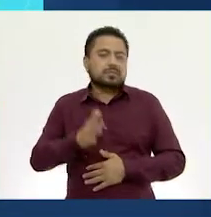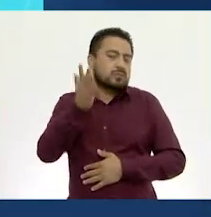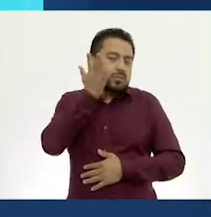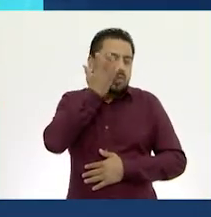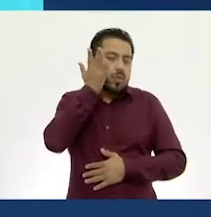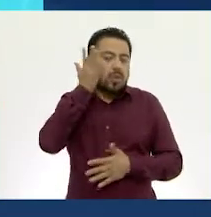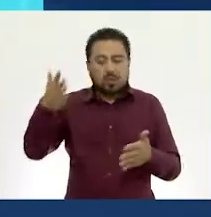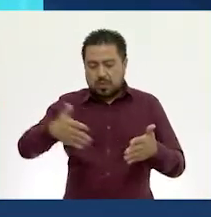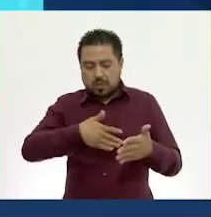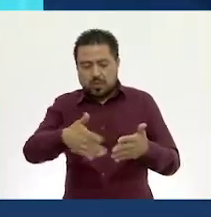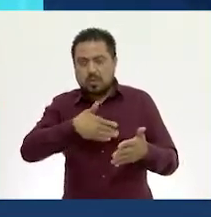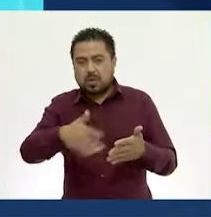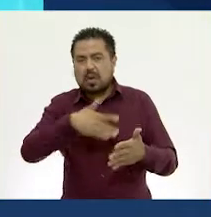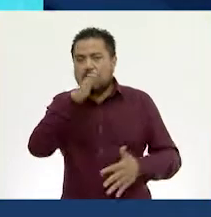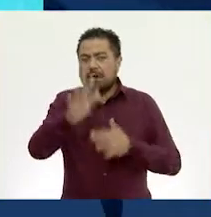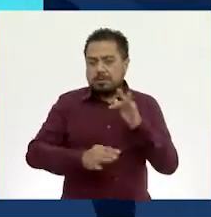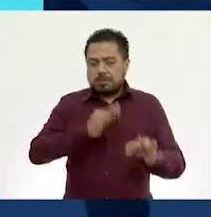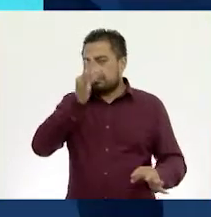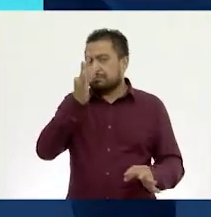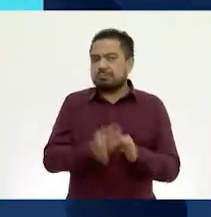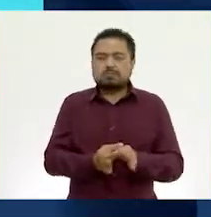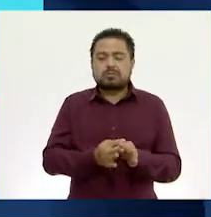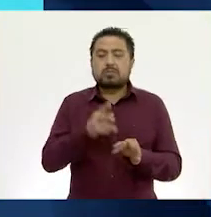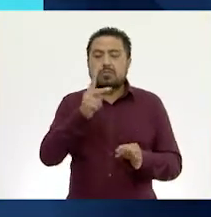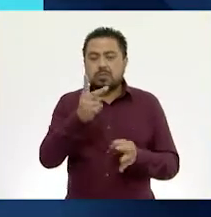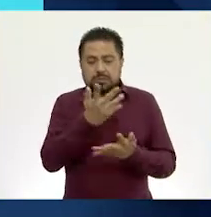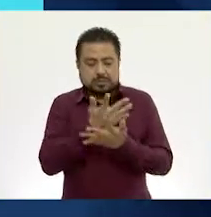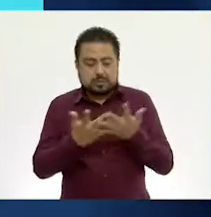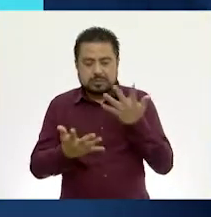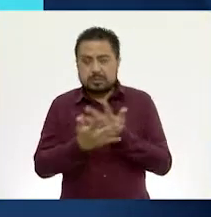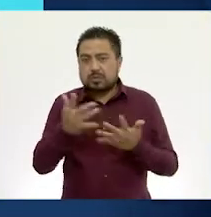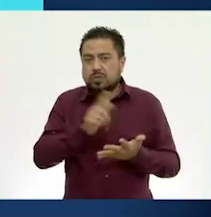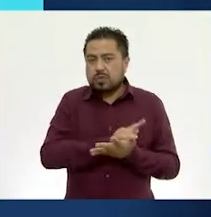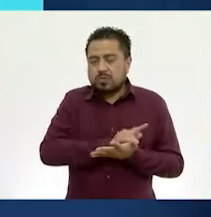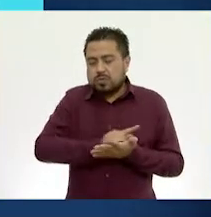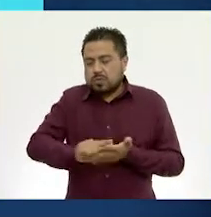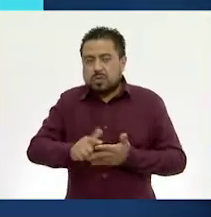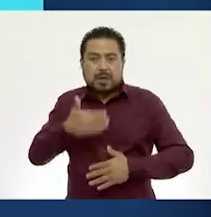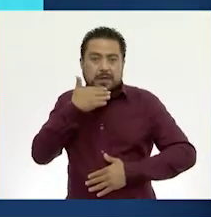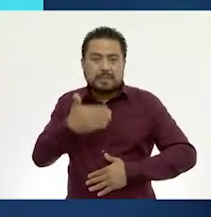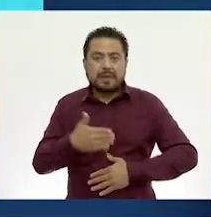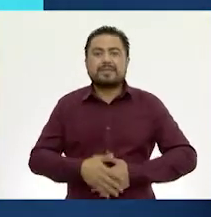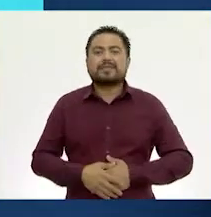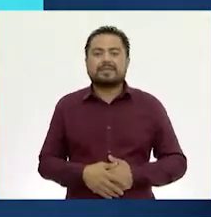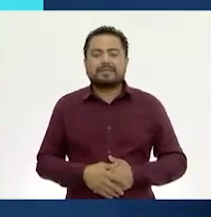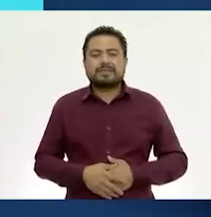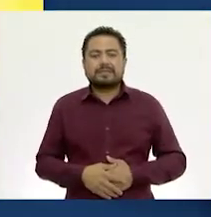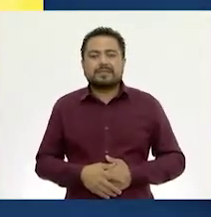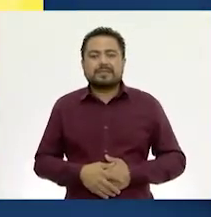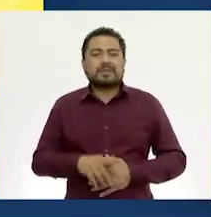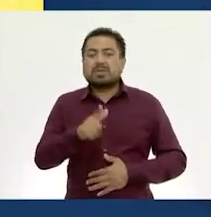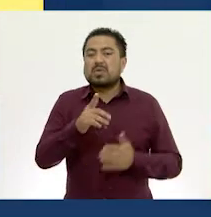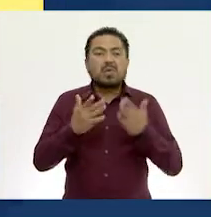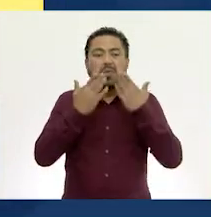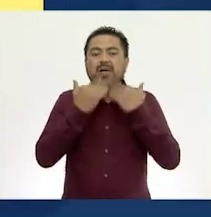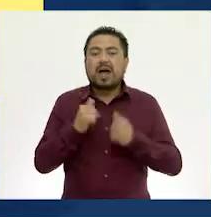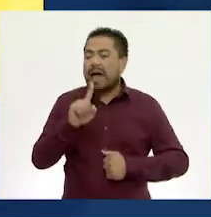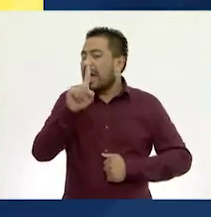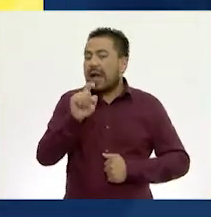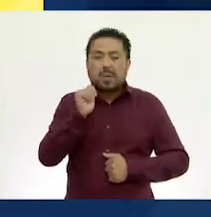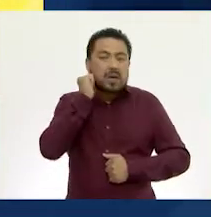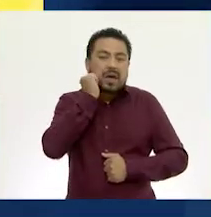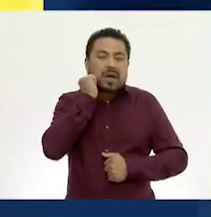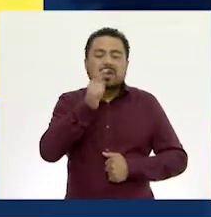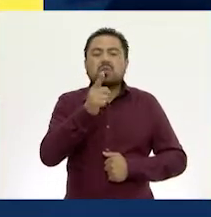Sécalas con una toalla. ¡Y listo! Tus manos están limpias. Si no tienes agua y